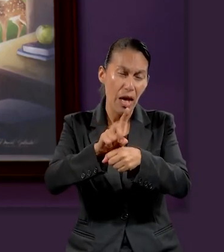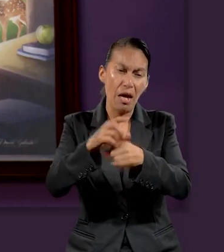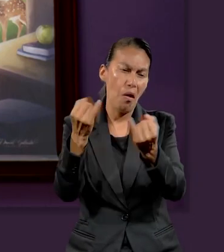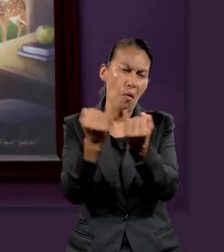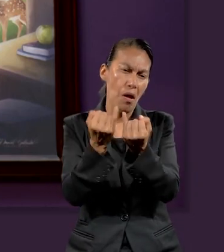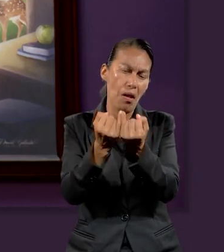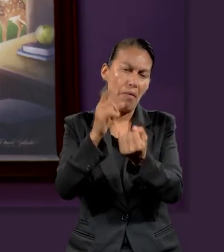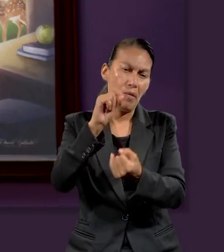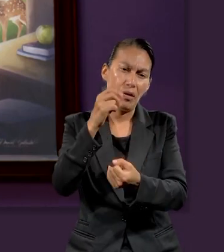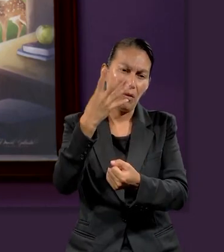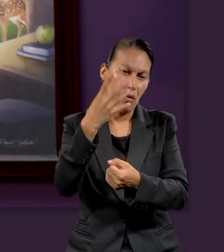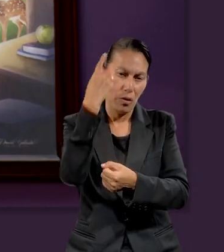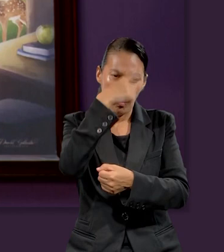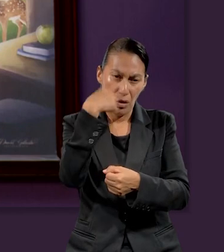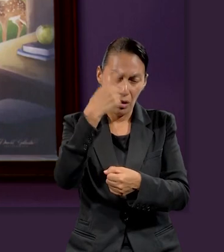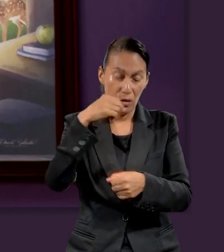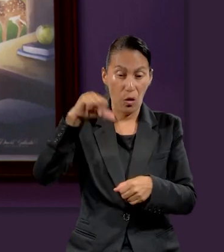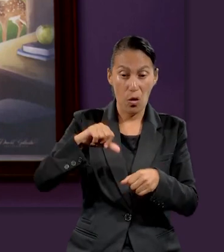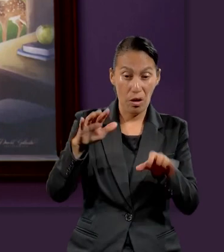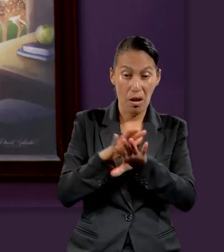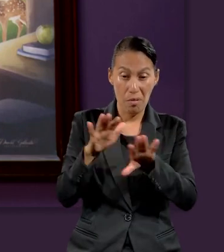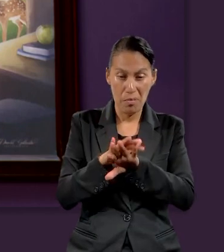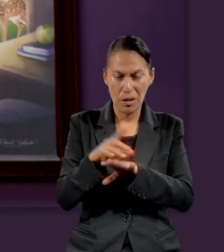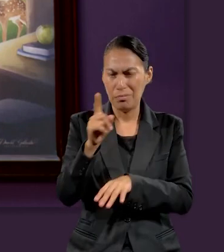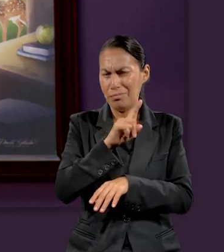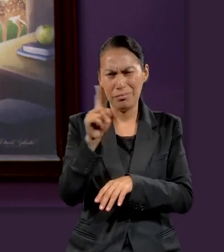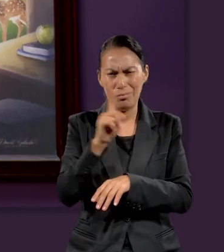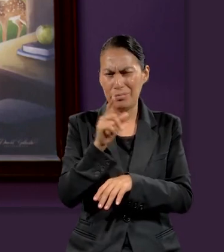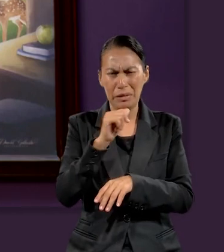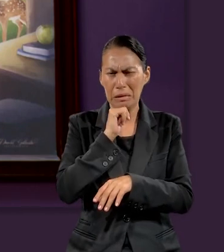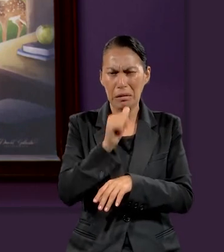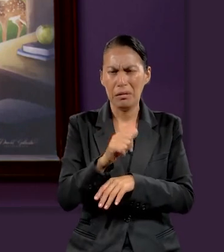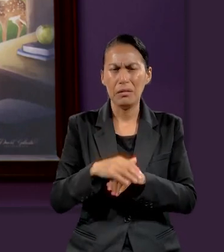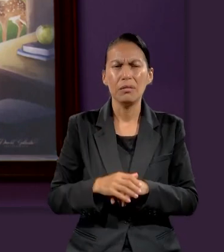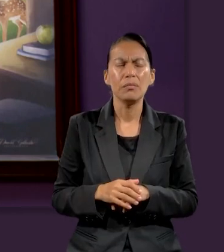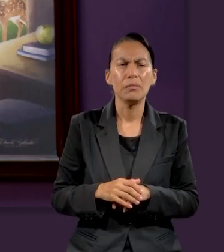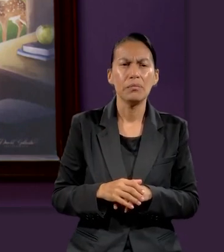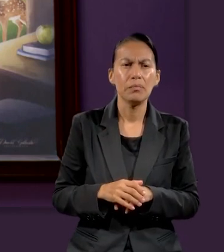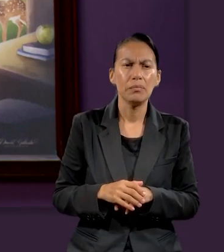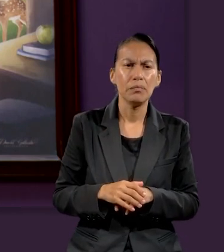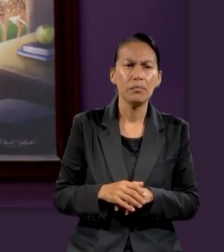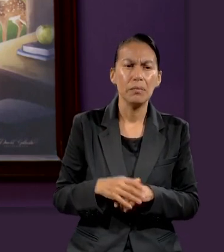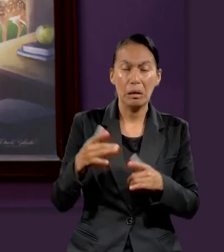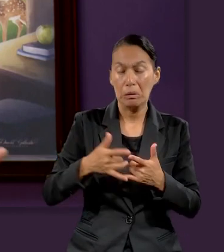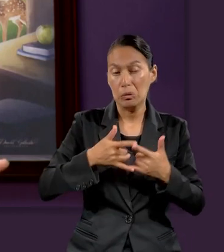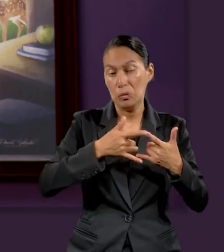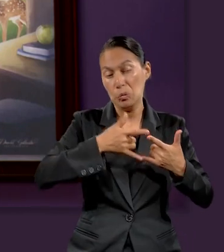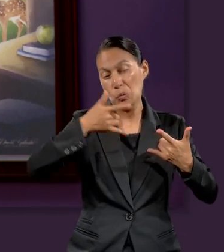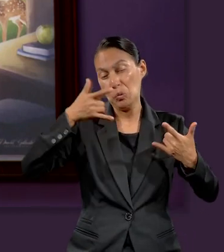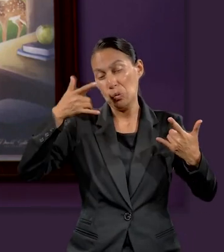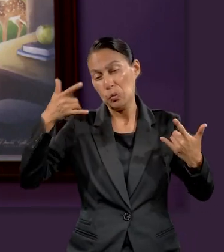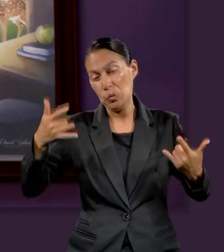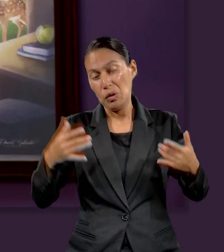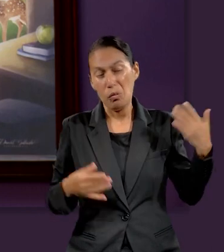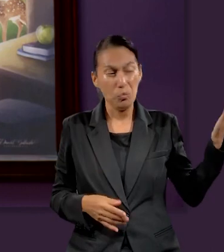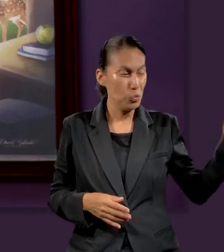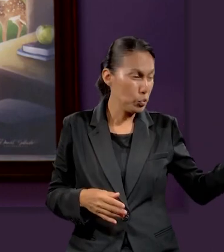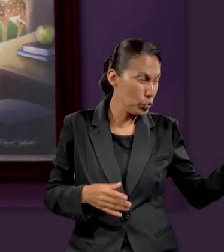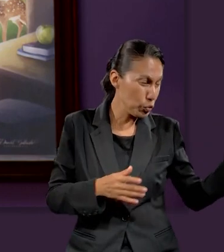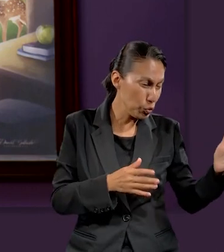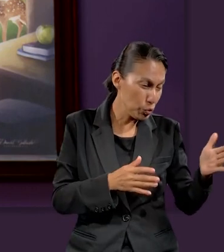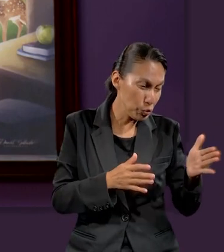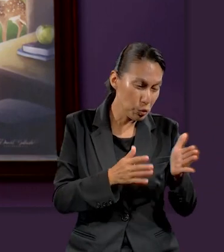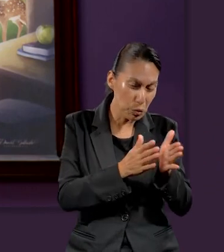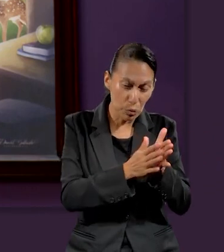y ha continuado hasta el día de hoy, no ha cambiado, no tenemos ninguna evidencia en la historia que